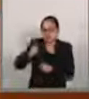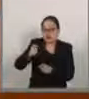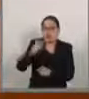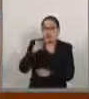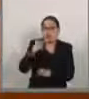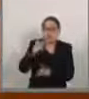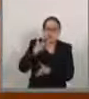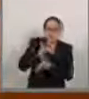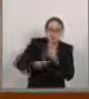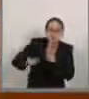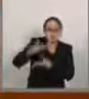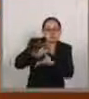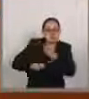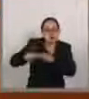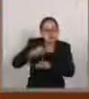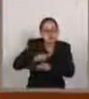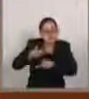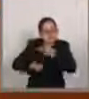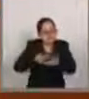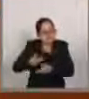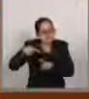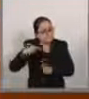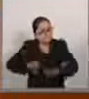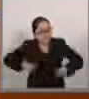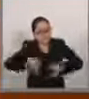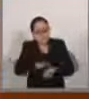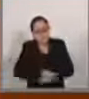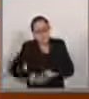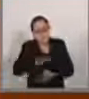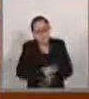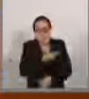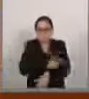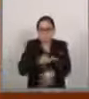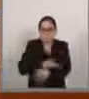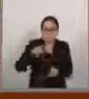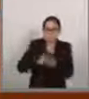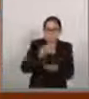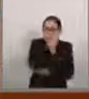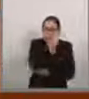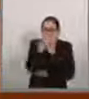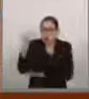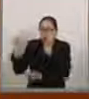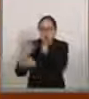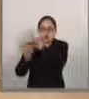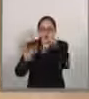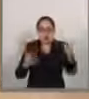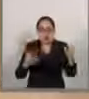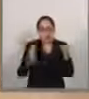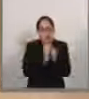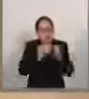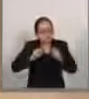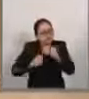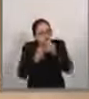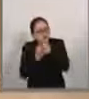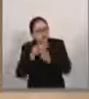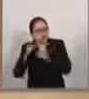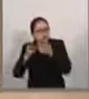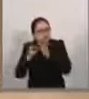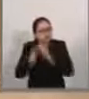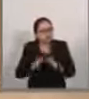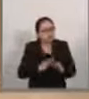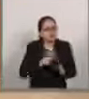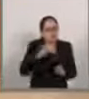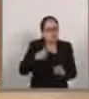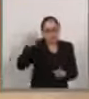de los ecosistemas terrestres, gestionar los bosques de forma sostenible, luchar contra